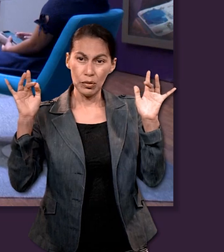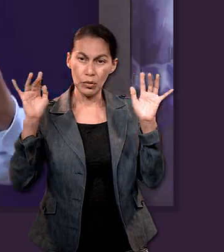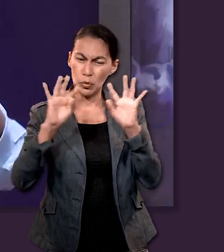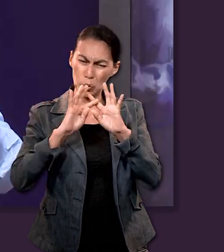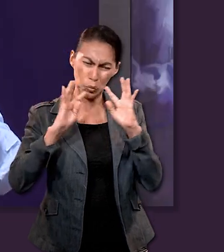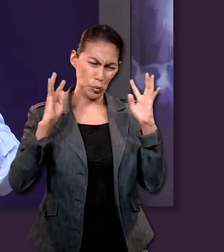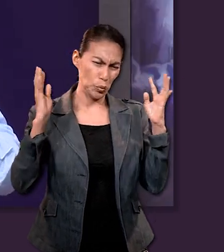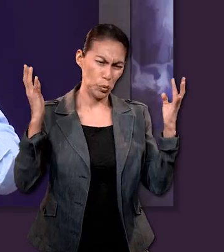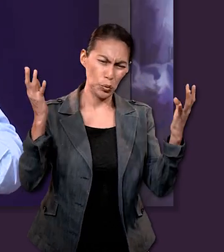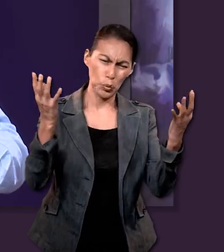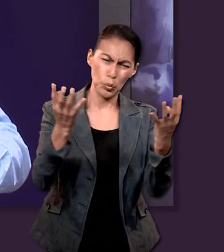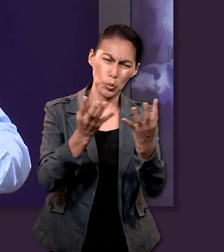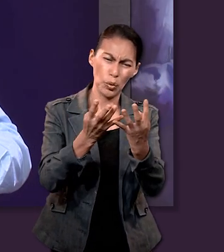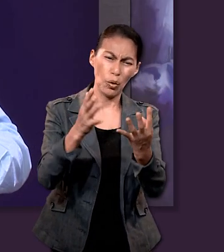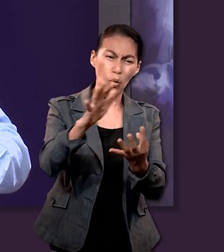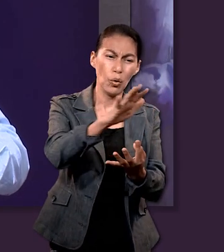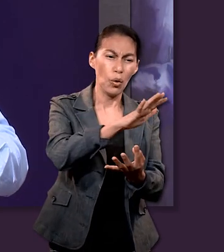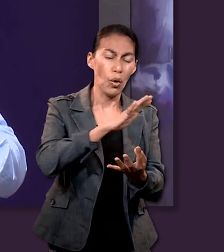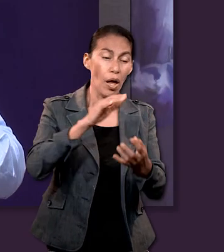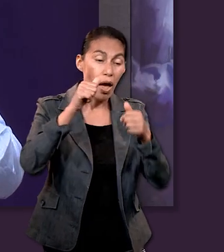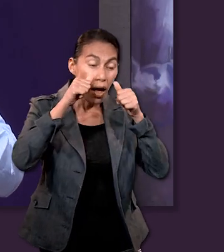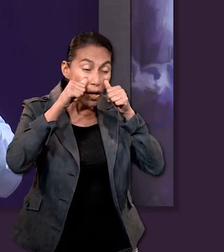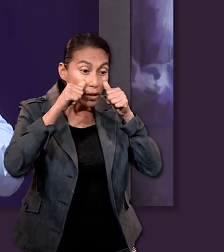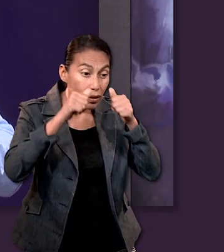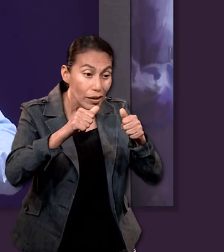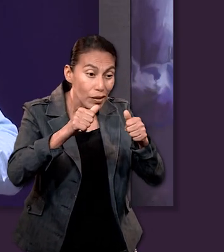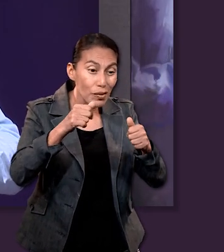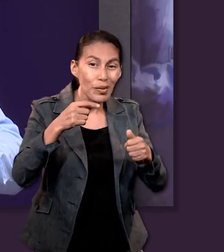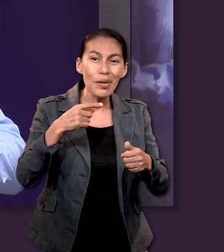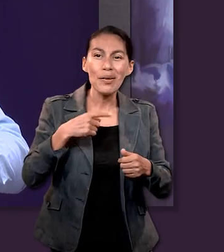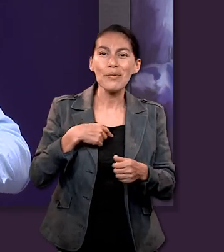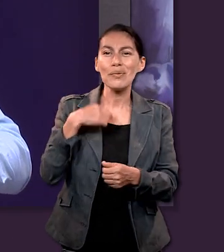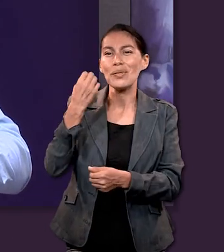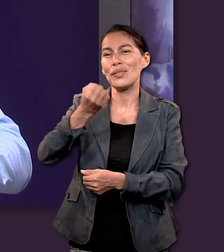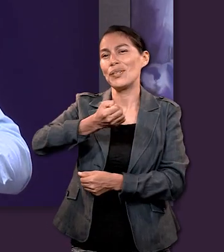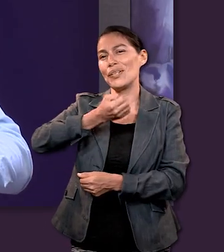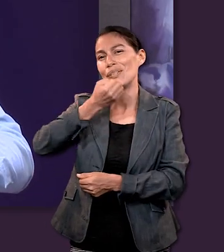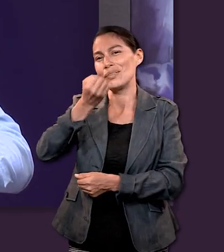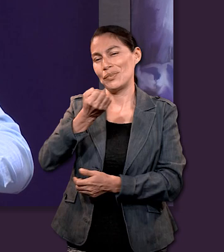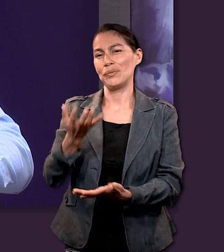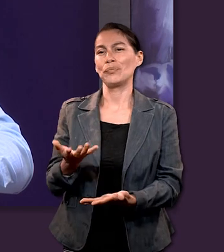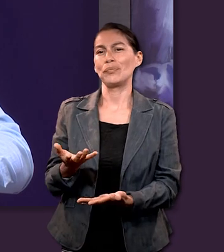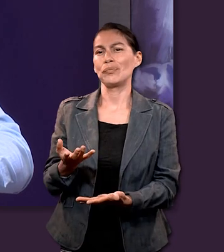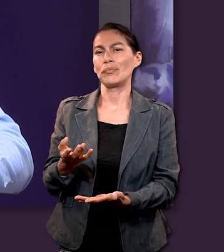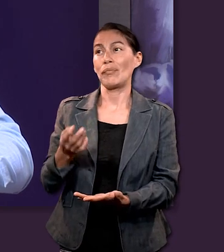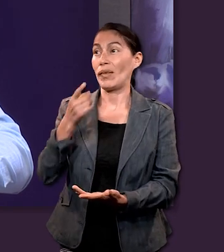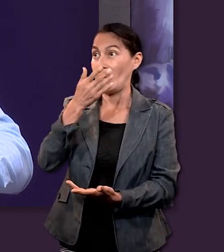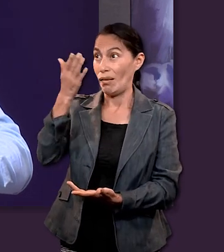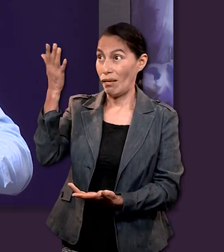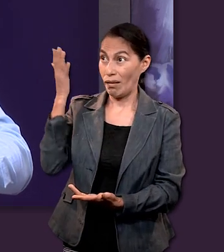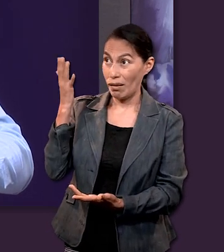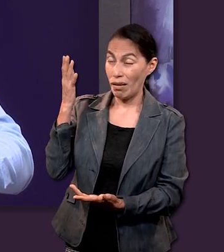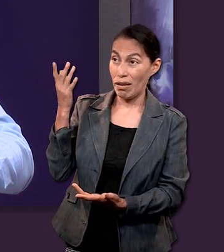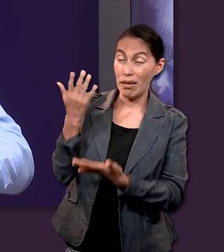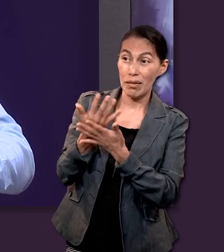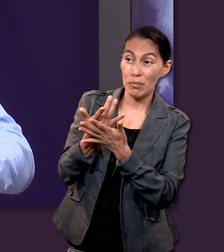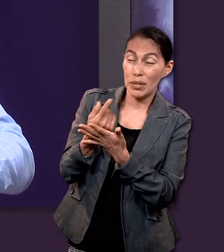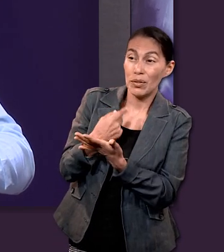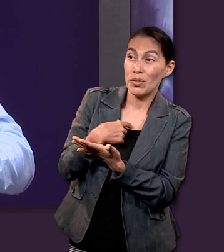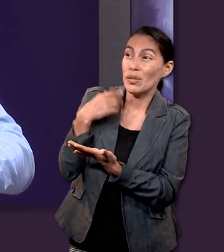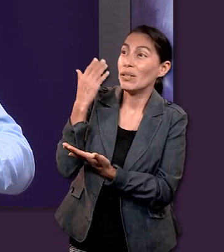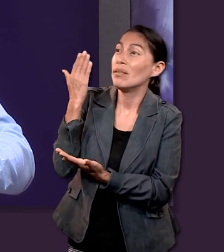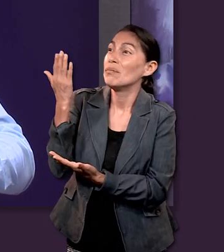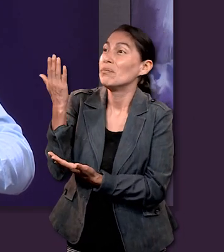sus ángeles y toda su hueste está atenta a nuestra oración. Está esperando a que